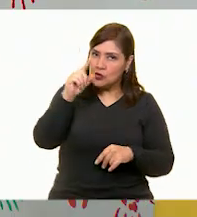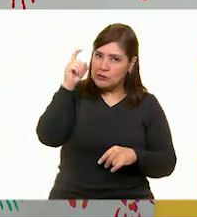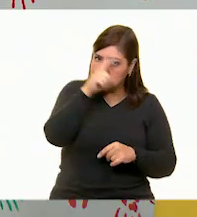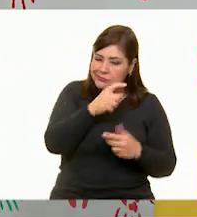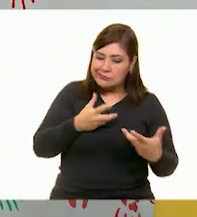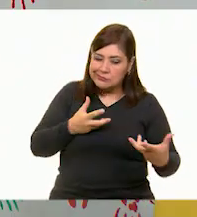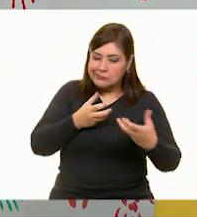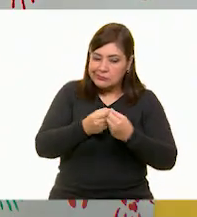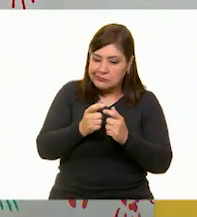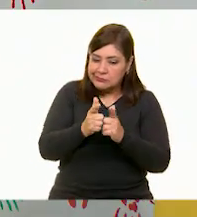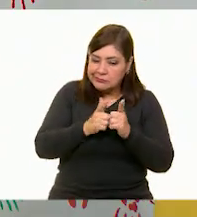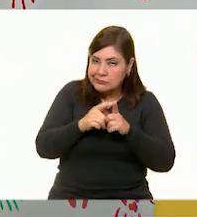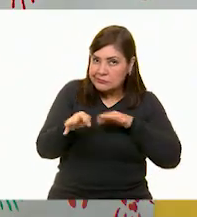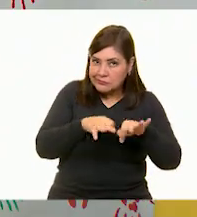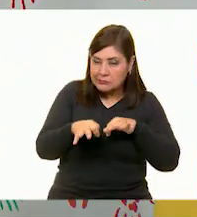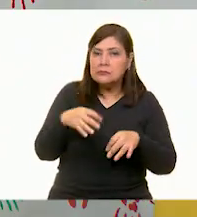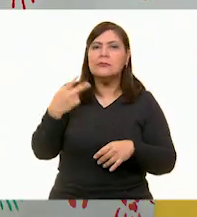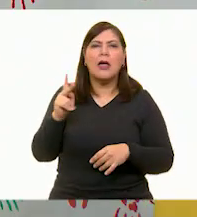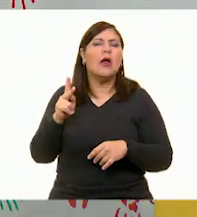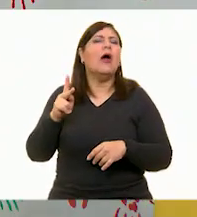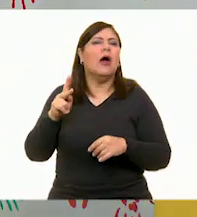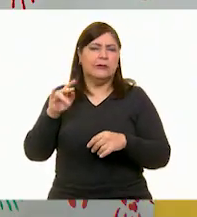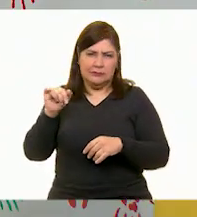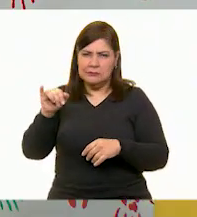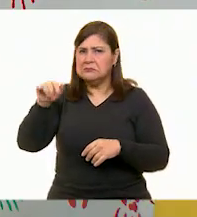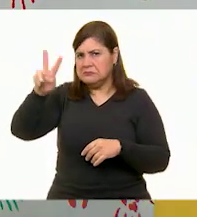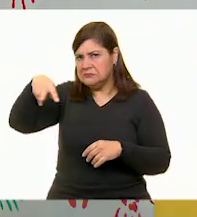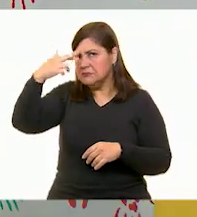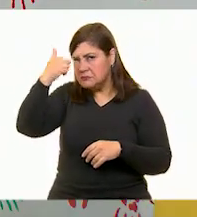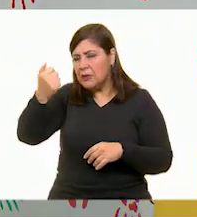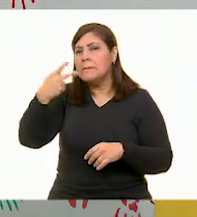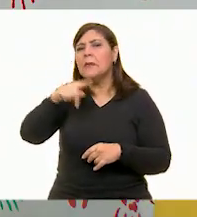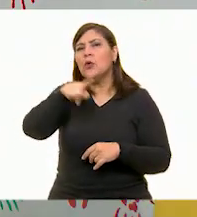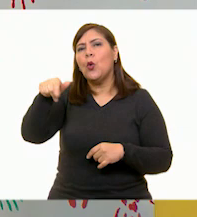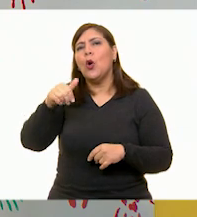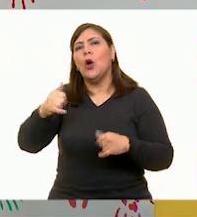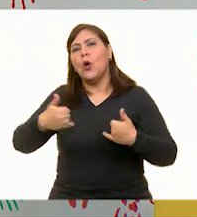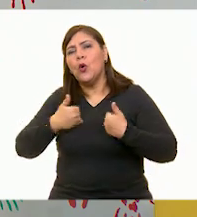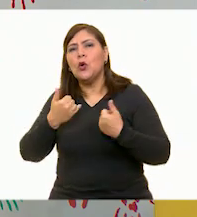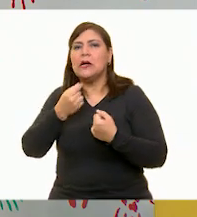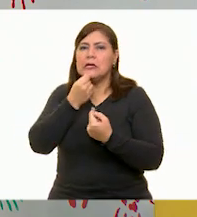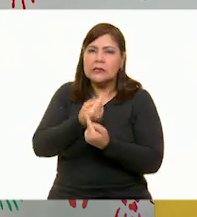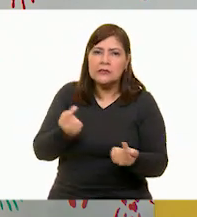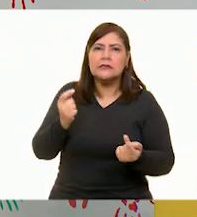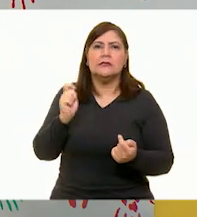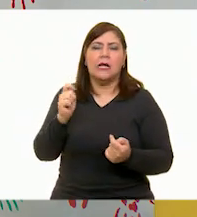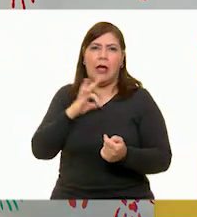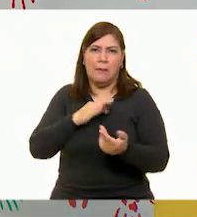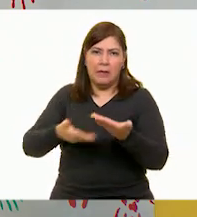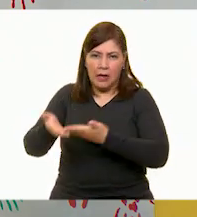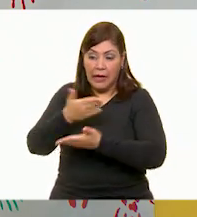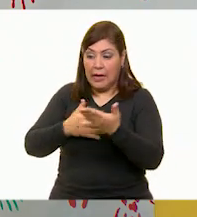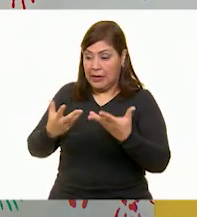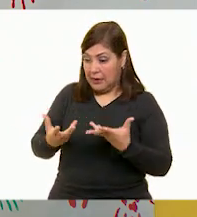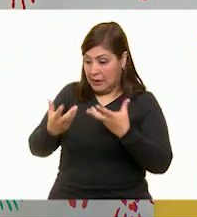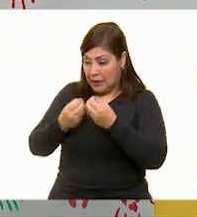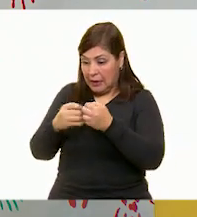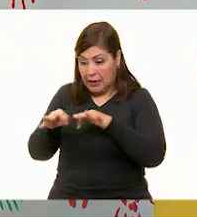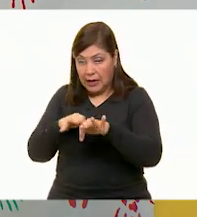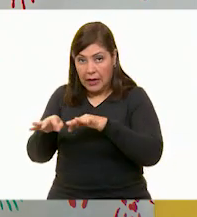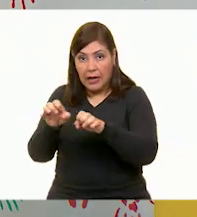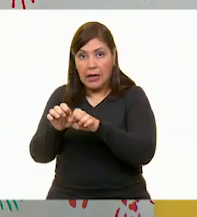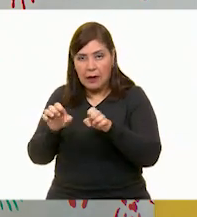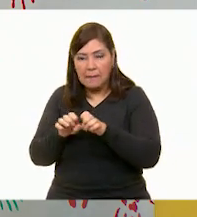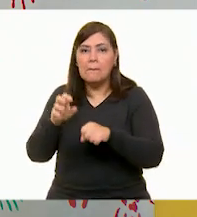Así es, pero como nos compartieron las niñas, niños y adolescentes, el trabajo en grupo siempre nos llevará a un mejor camino. Con sus